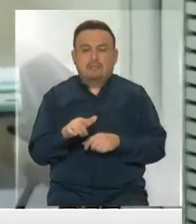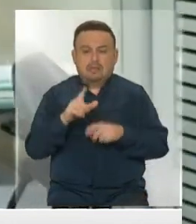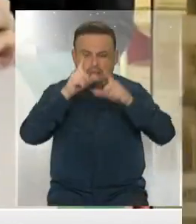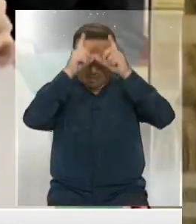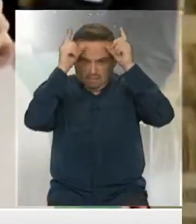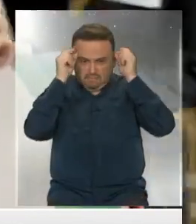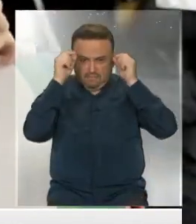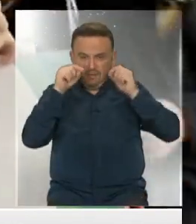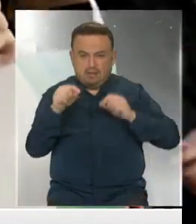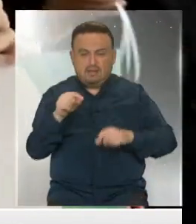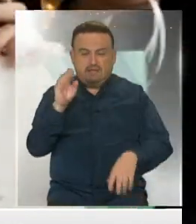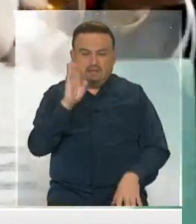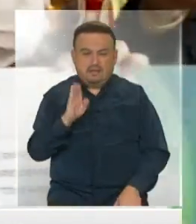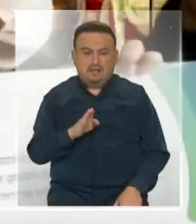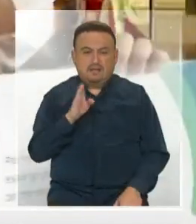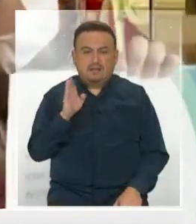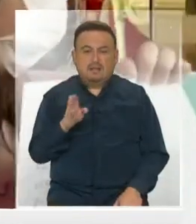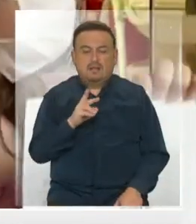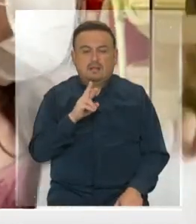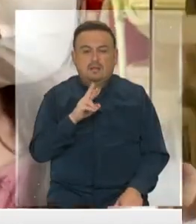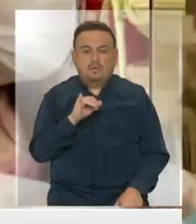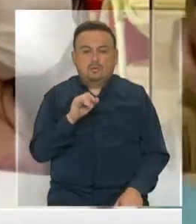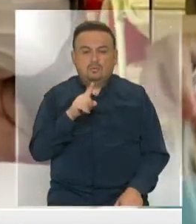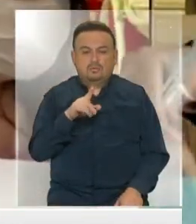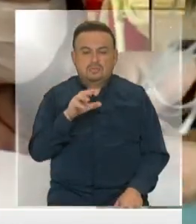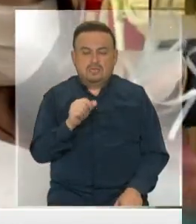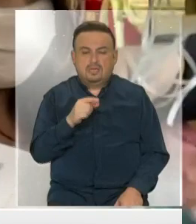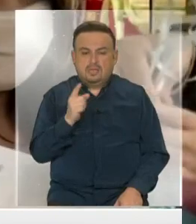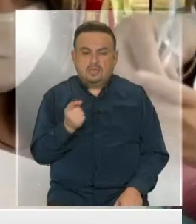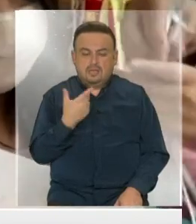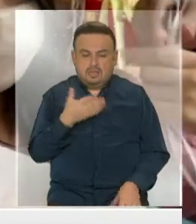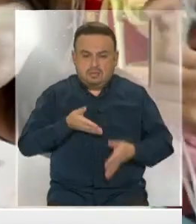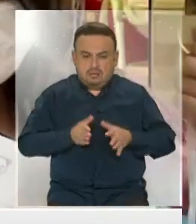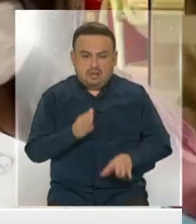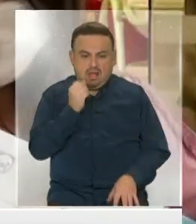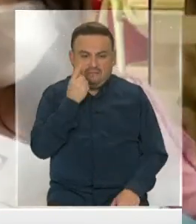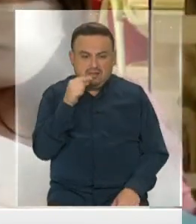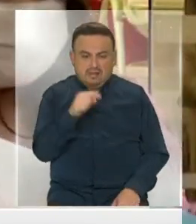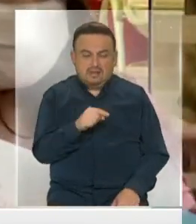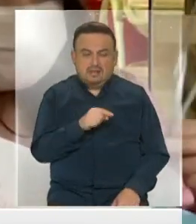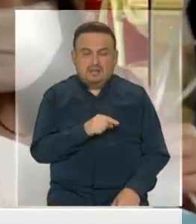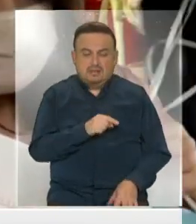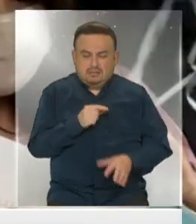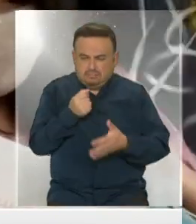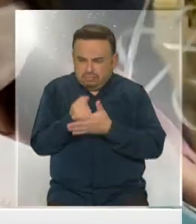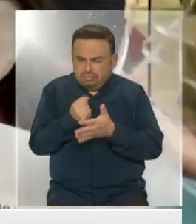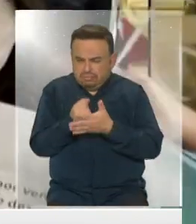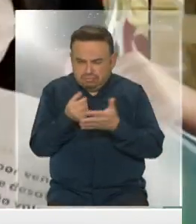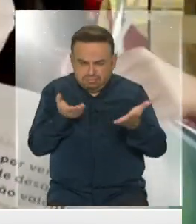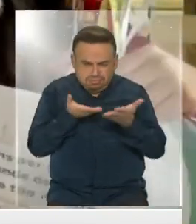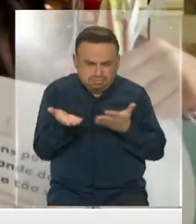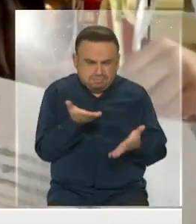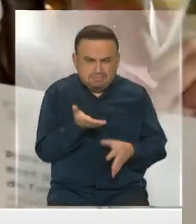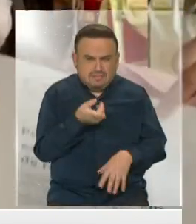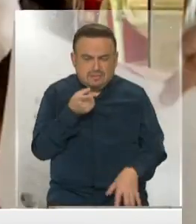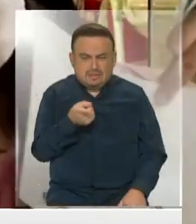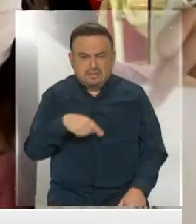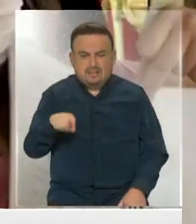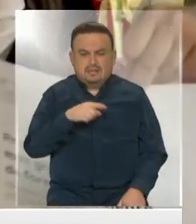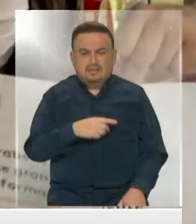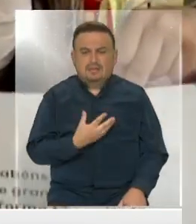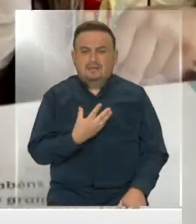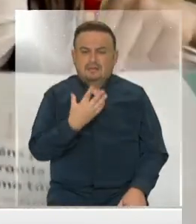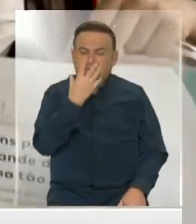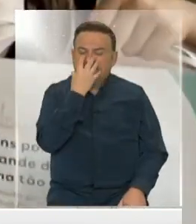enfermera brasileña, ya se llama Rusia Goez, que dio a luz en abril mientras estaba, como les decía, ahí con un